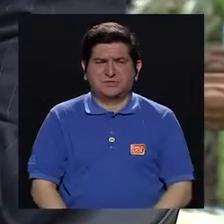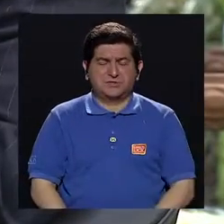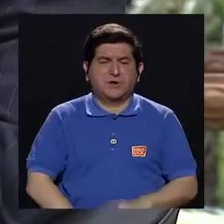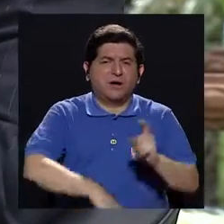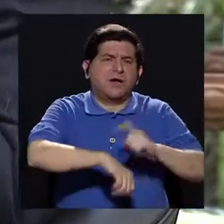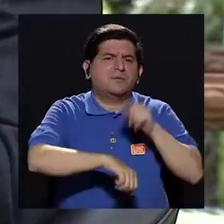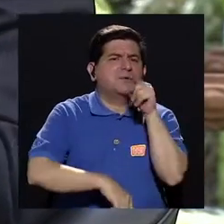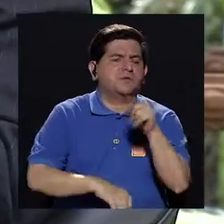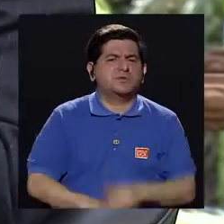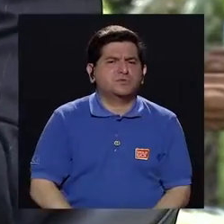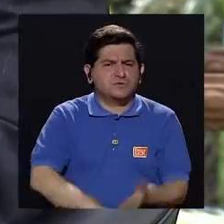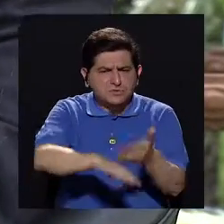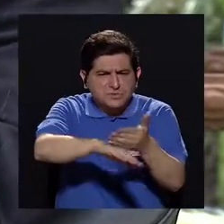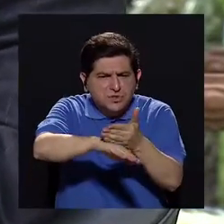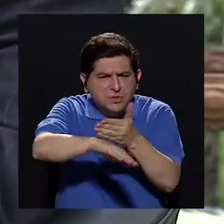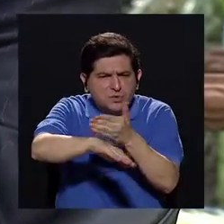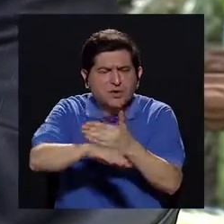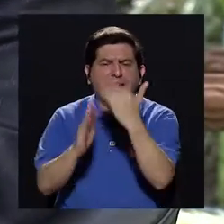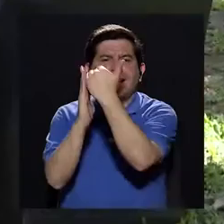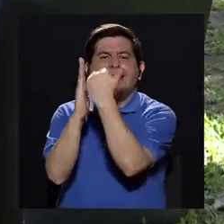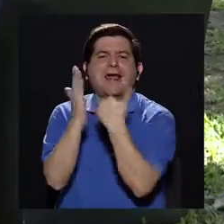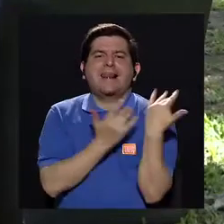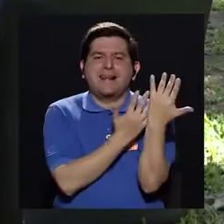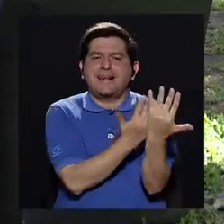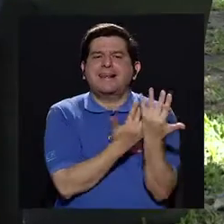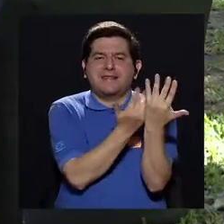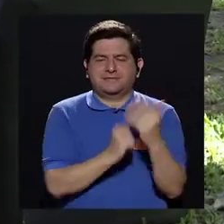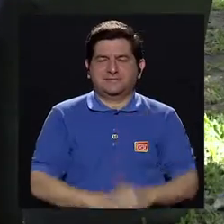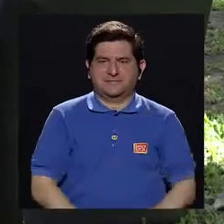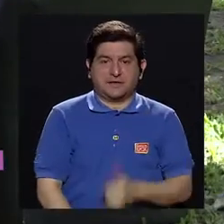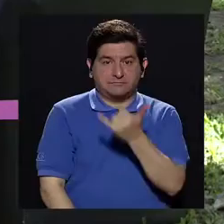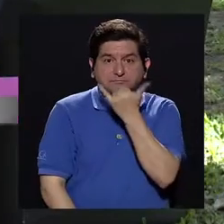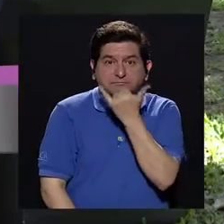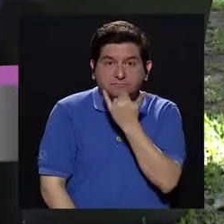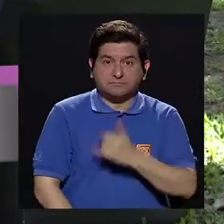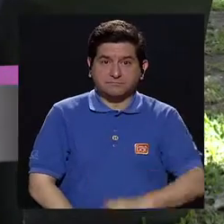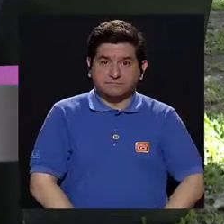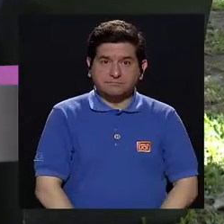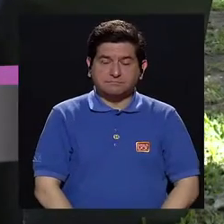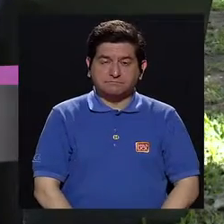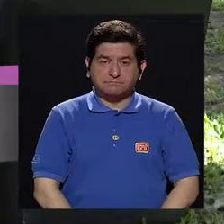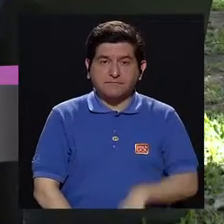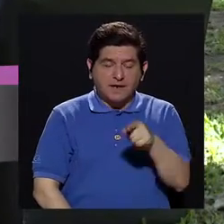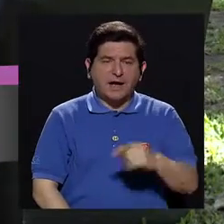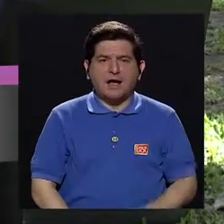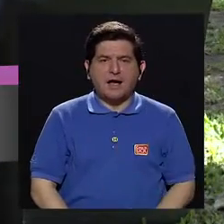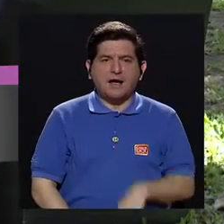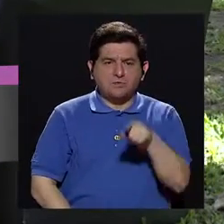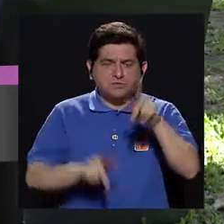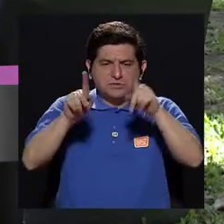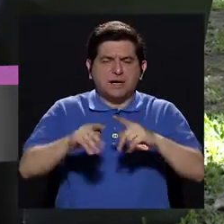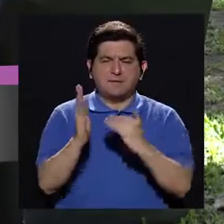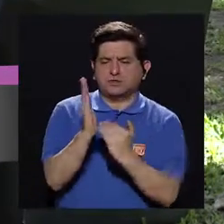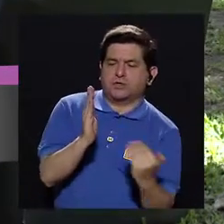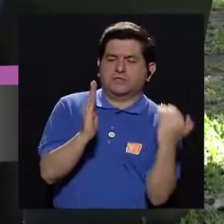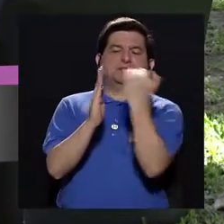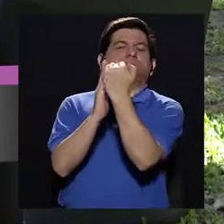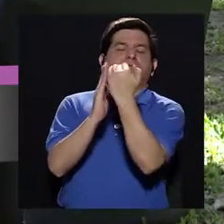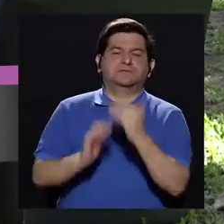cuando usted empieza a mejorar la lista de espera. Y resulta ser que va a adelantar pacientes.